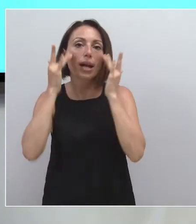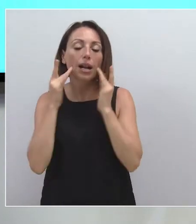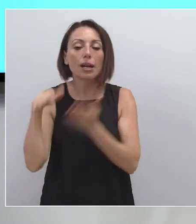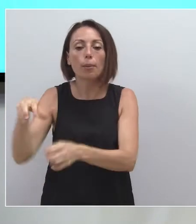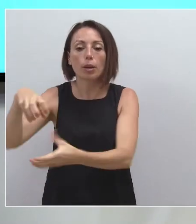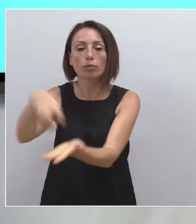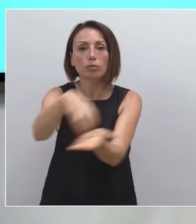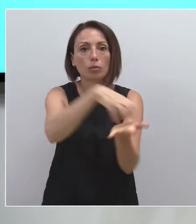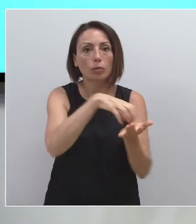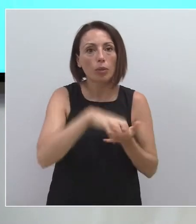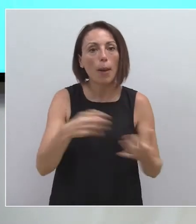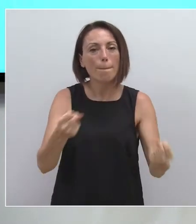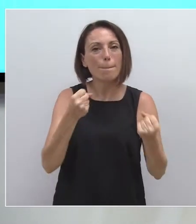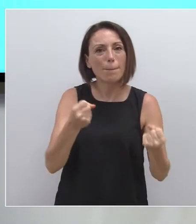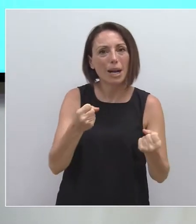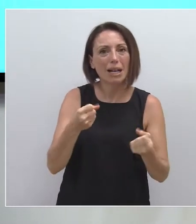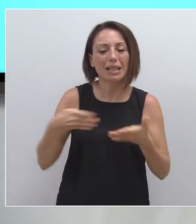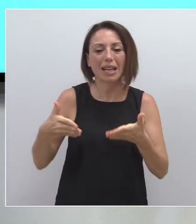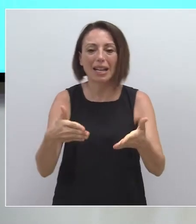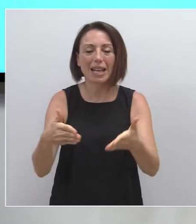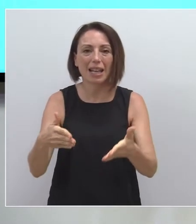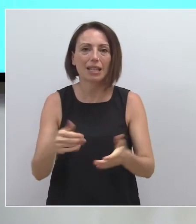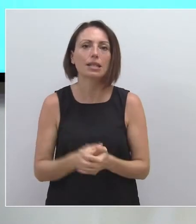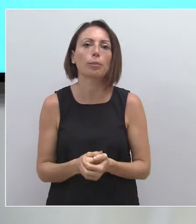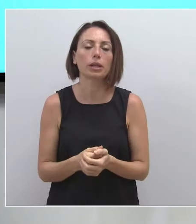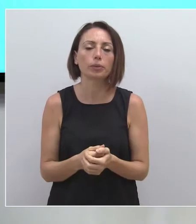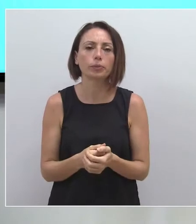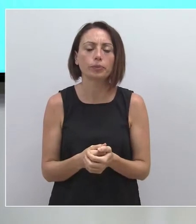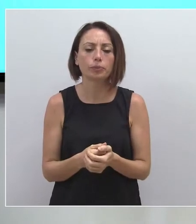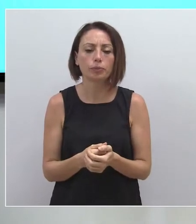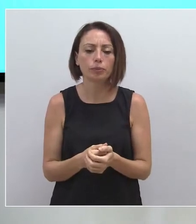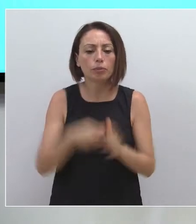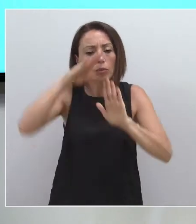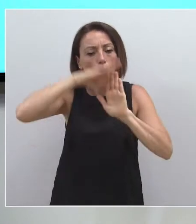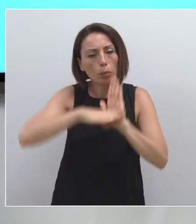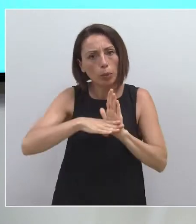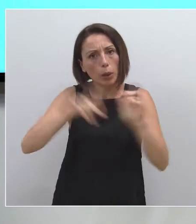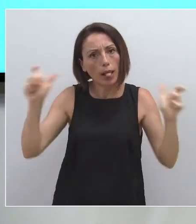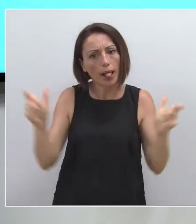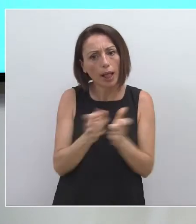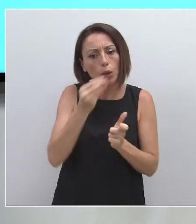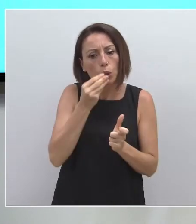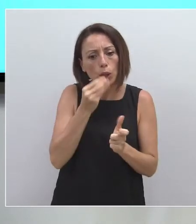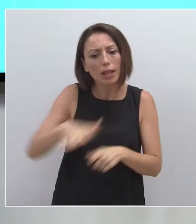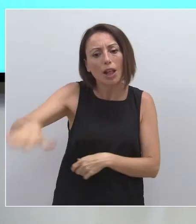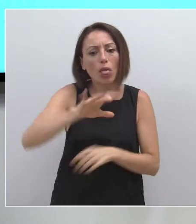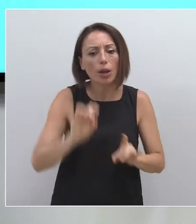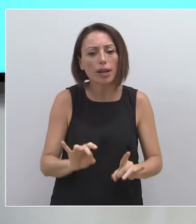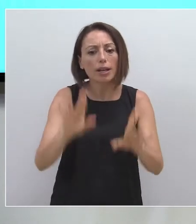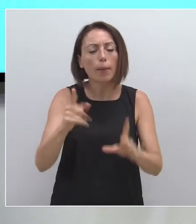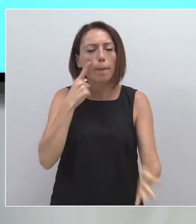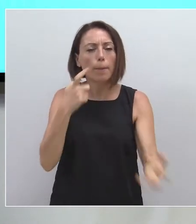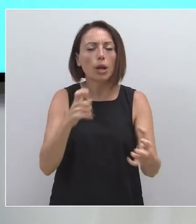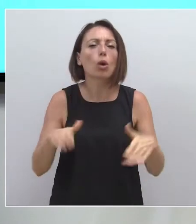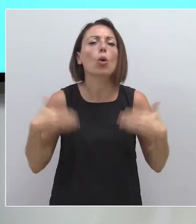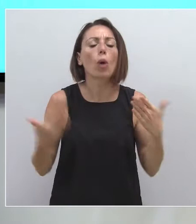como los valientes o las cañadas de San Pedro. Por su parte, en el programa de reducción de nutrientes en zonas sensibles destaca